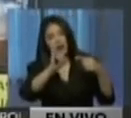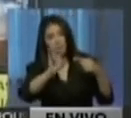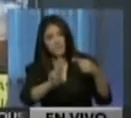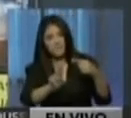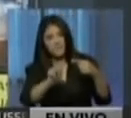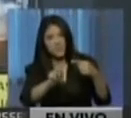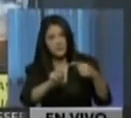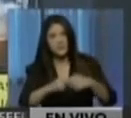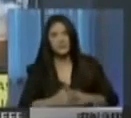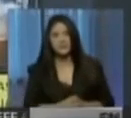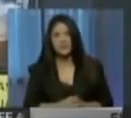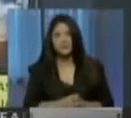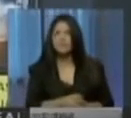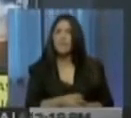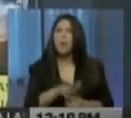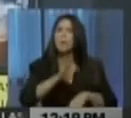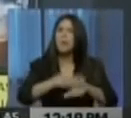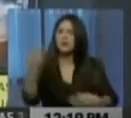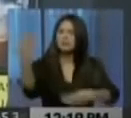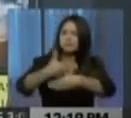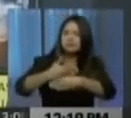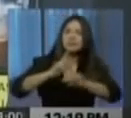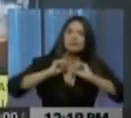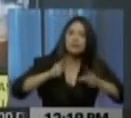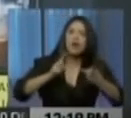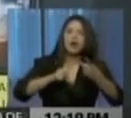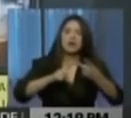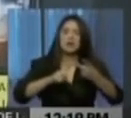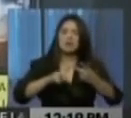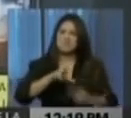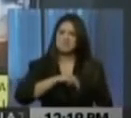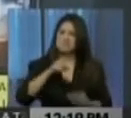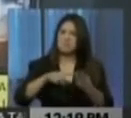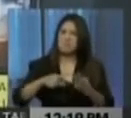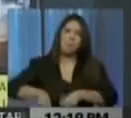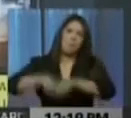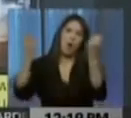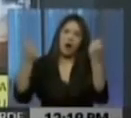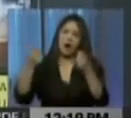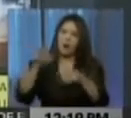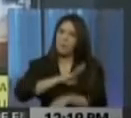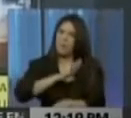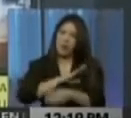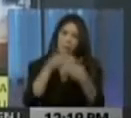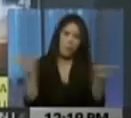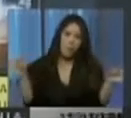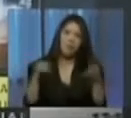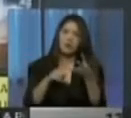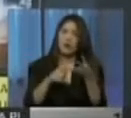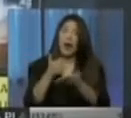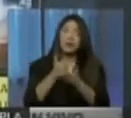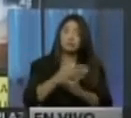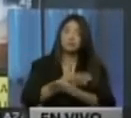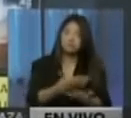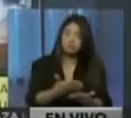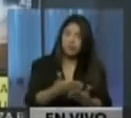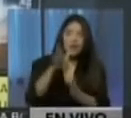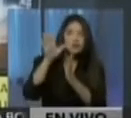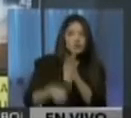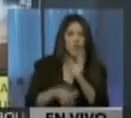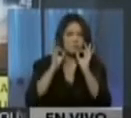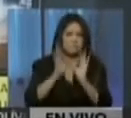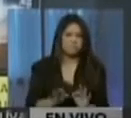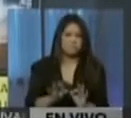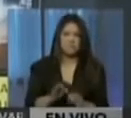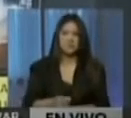autocalización en la vía, uso indebido de insignia, daños a la propiedad pública, cooperador inmediato, hurto calificado